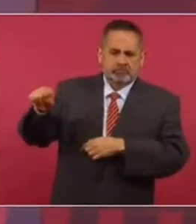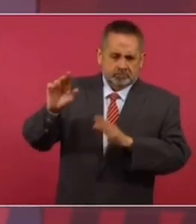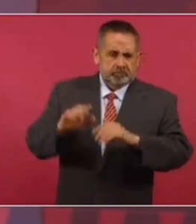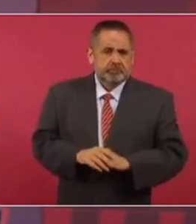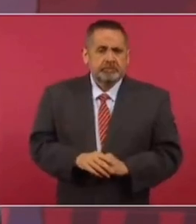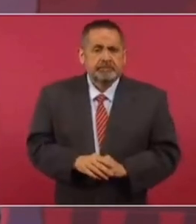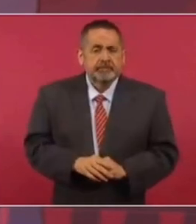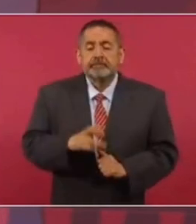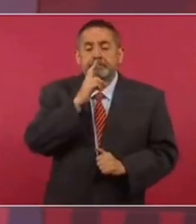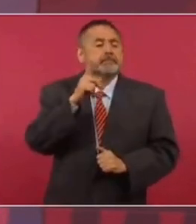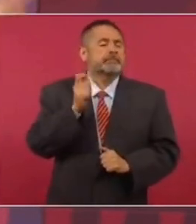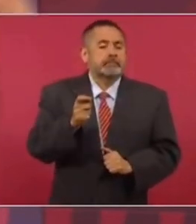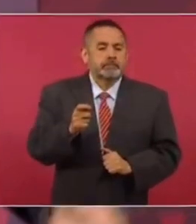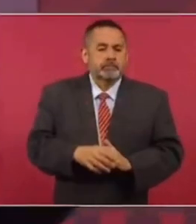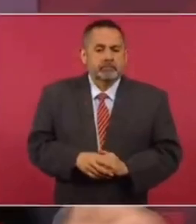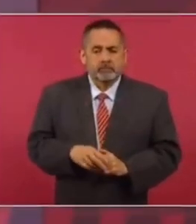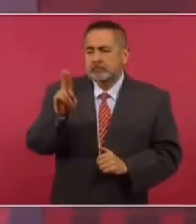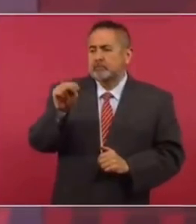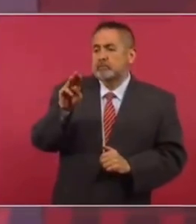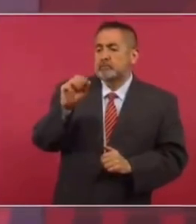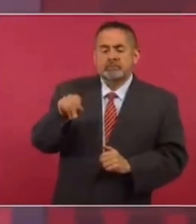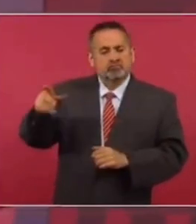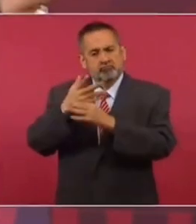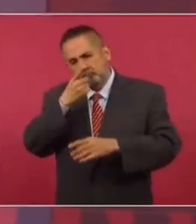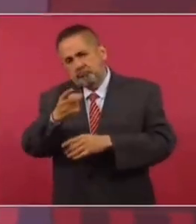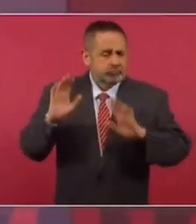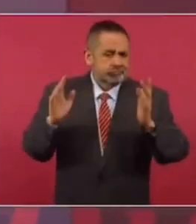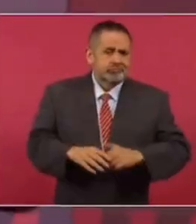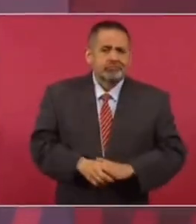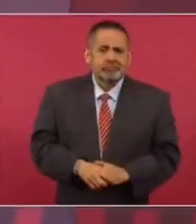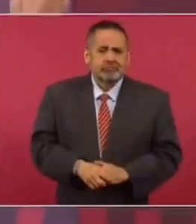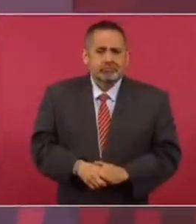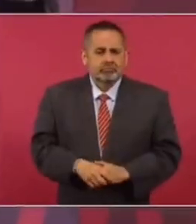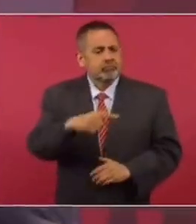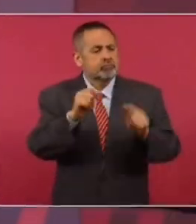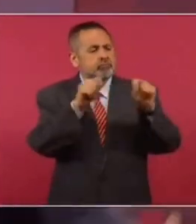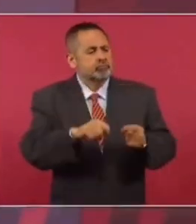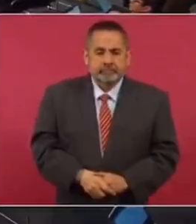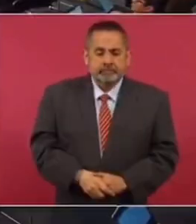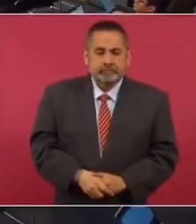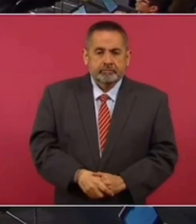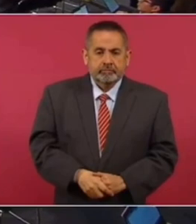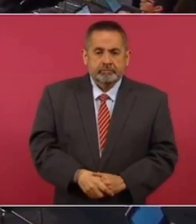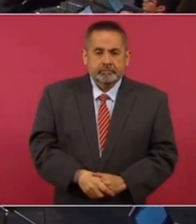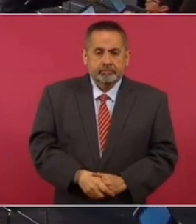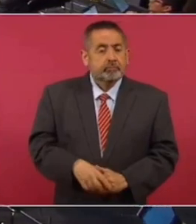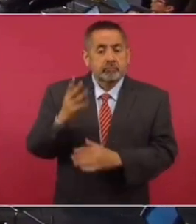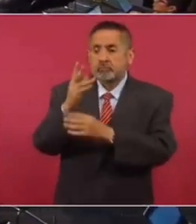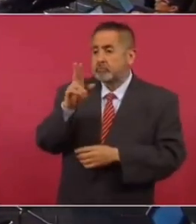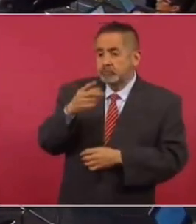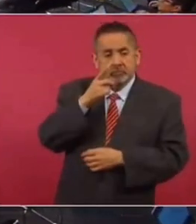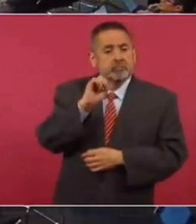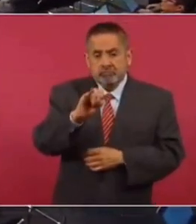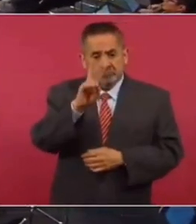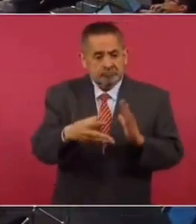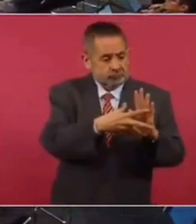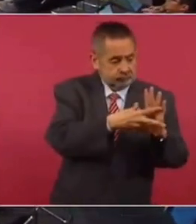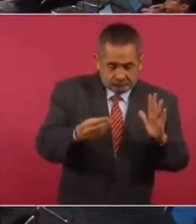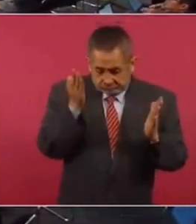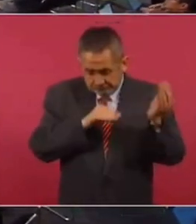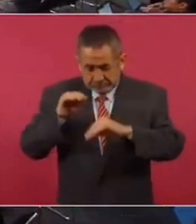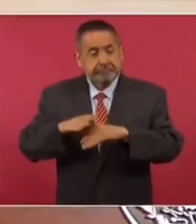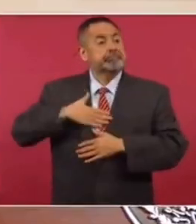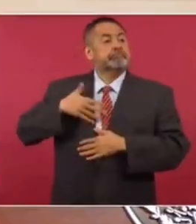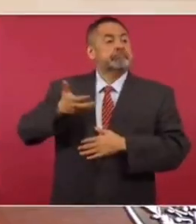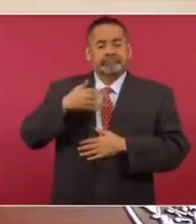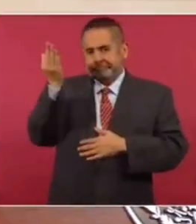a robar. Lo mejor es de que la UNAM diga, ¿sí o no? ¿Es válido su título o no es válido su título? Sí es plagio, pero lo que nos tiene que decir es que sí es válido el